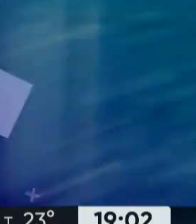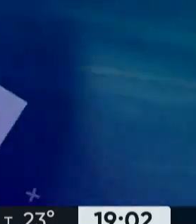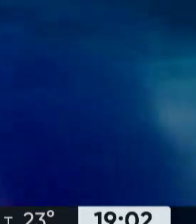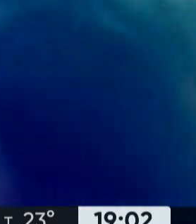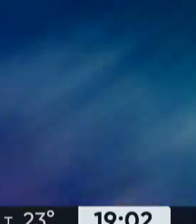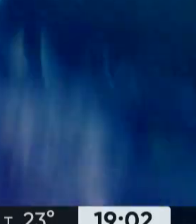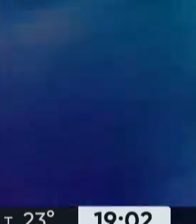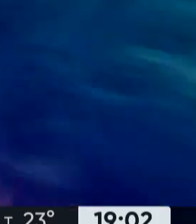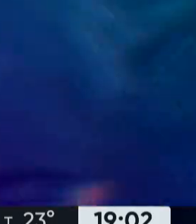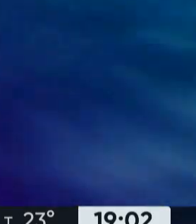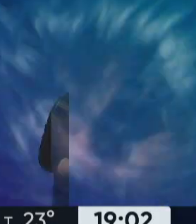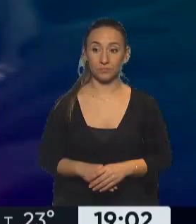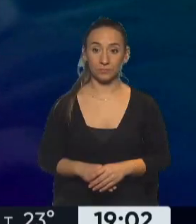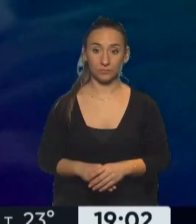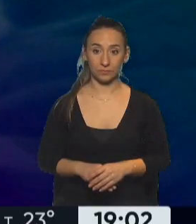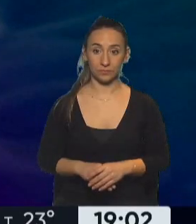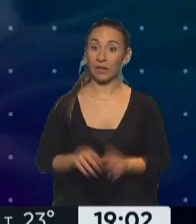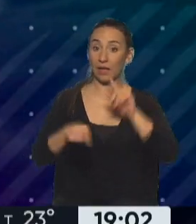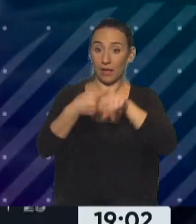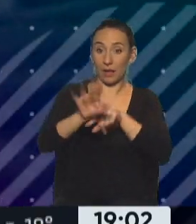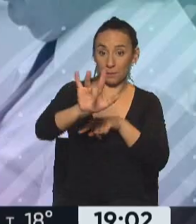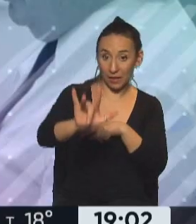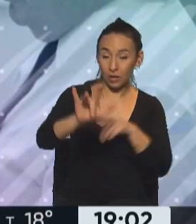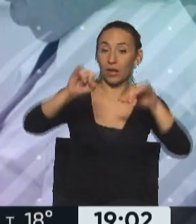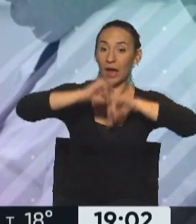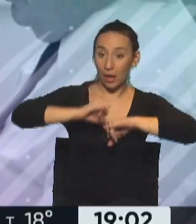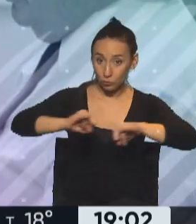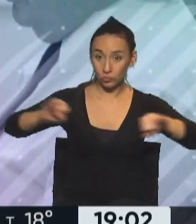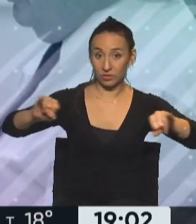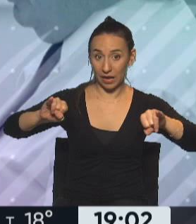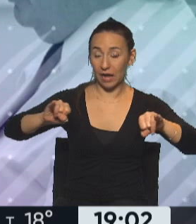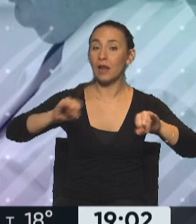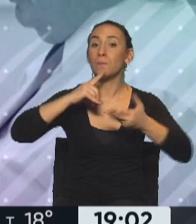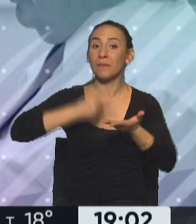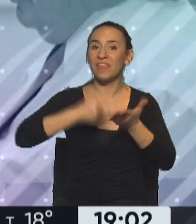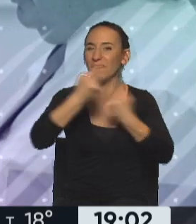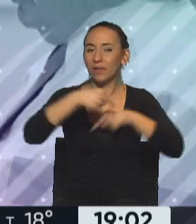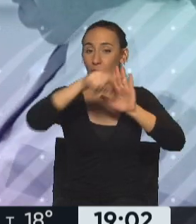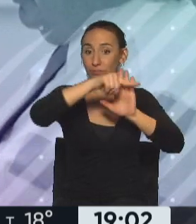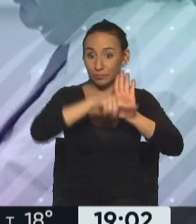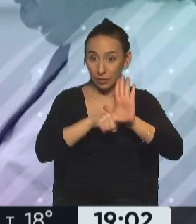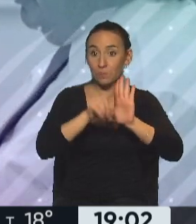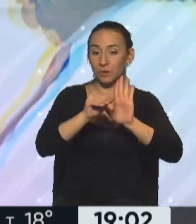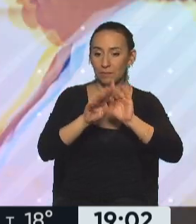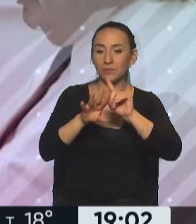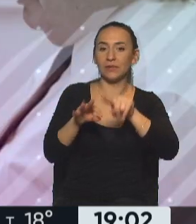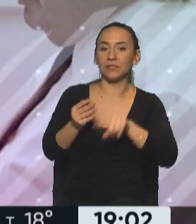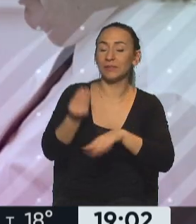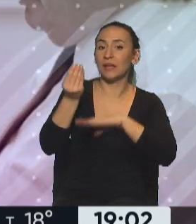El miércoles vamos a anunciar un conjunto de medidas, porque la asunción recién va a ser el martes después de